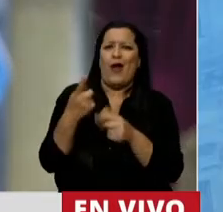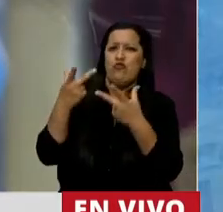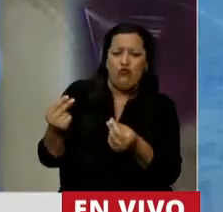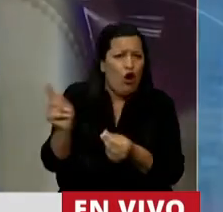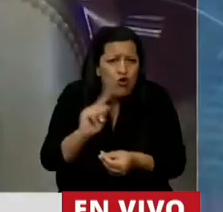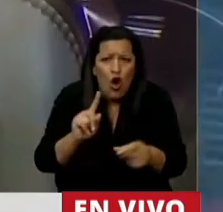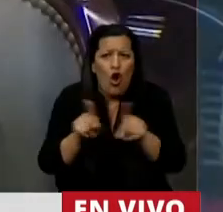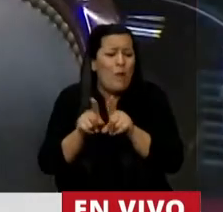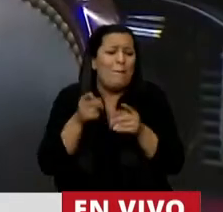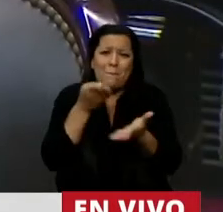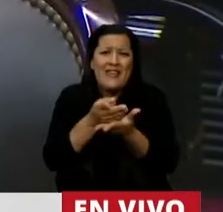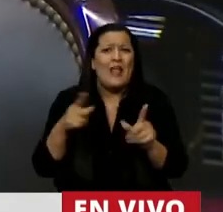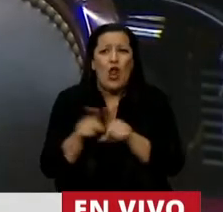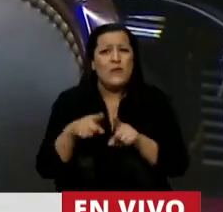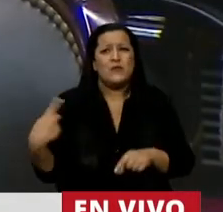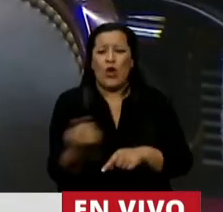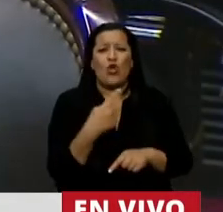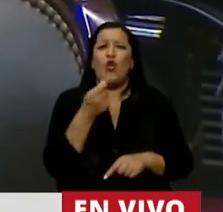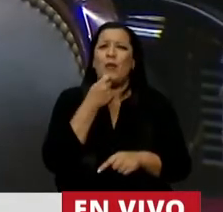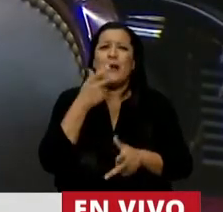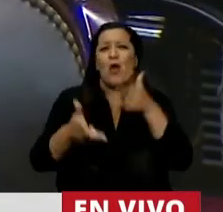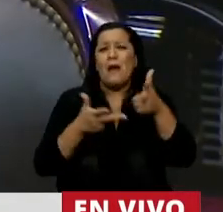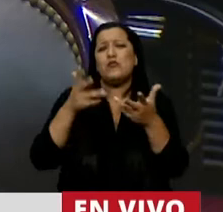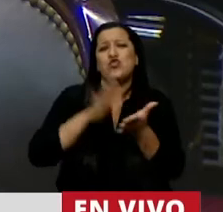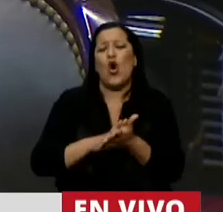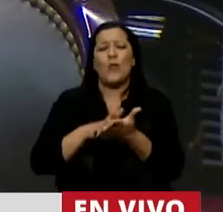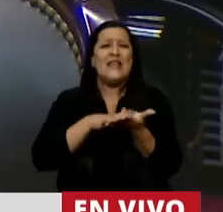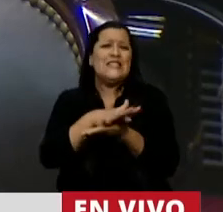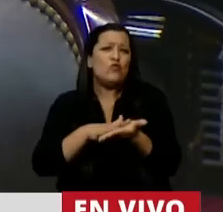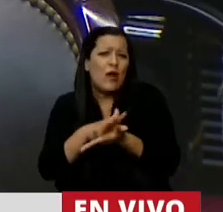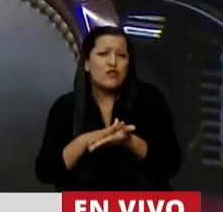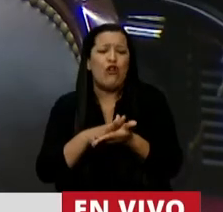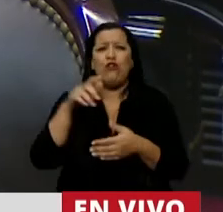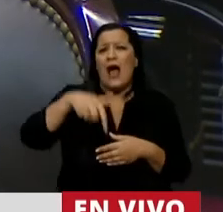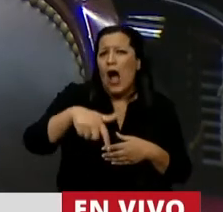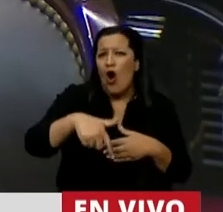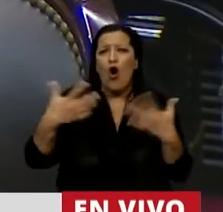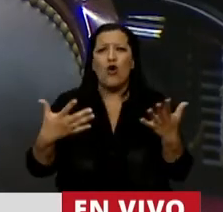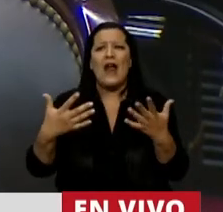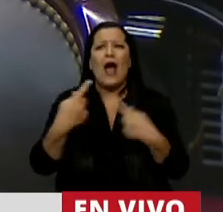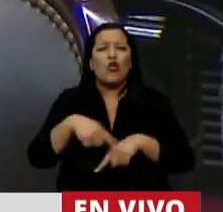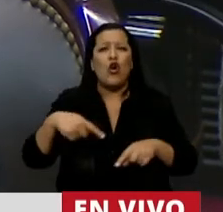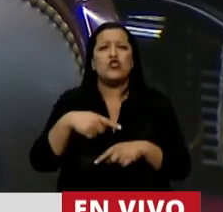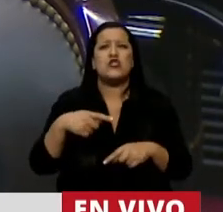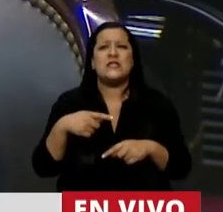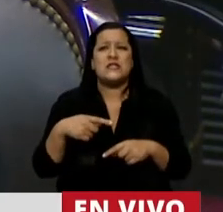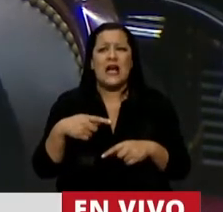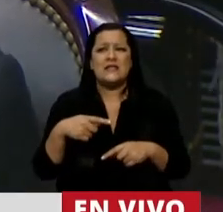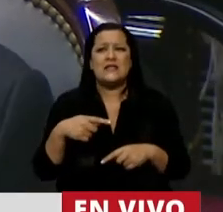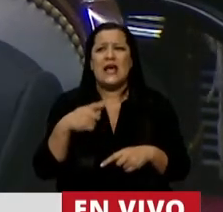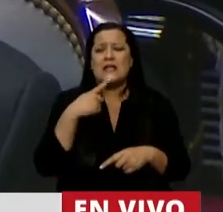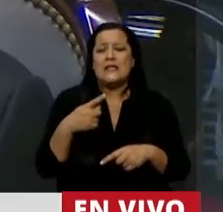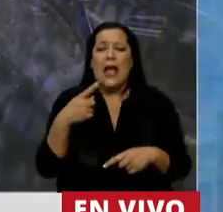les pido lo mismo a todos, porque cuando hablamos de esta situación de lo oportuno, muchos hablaron de